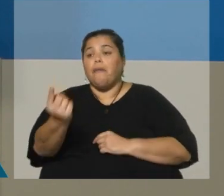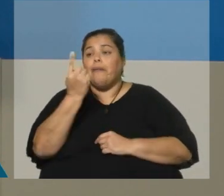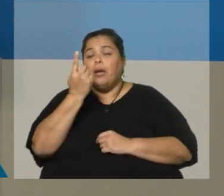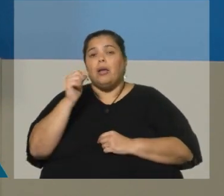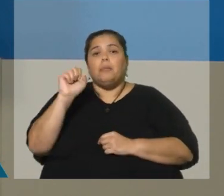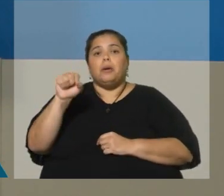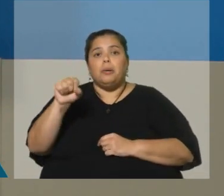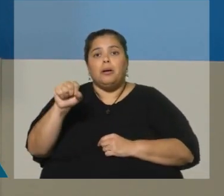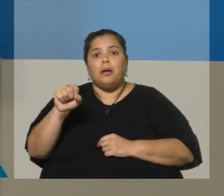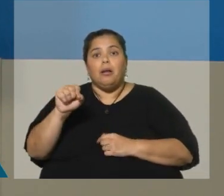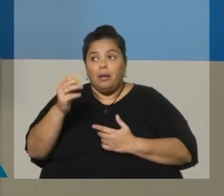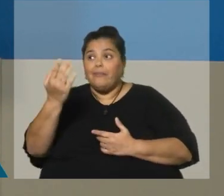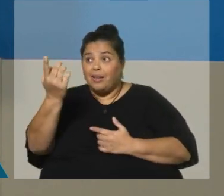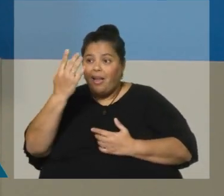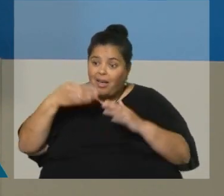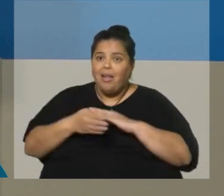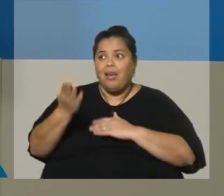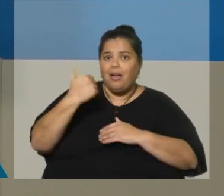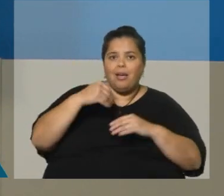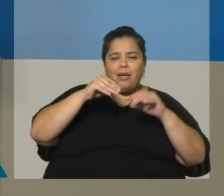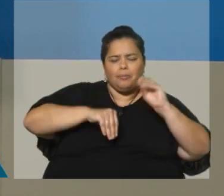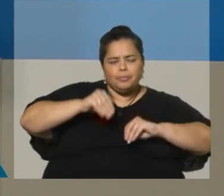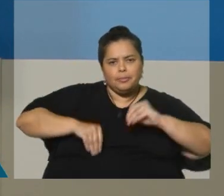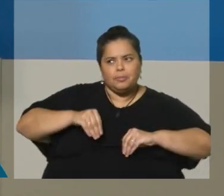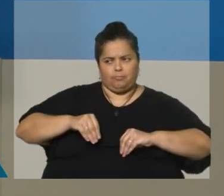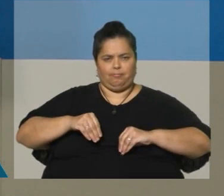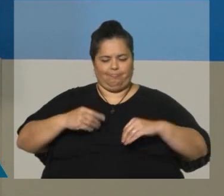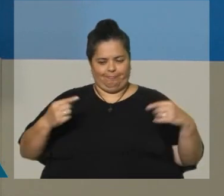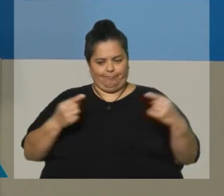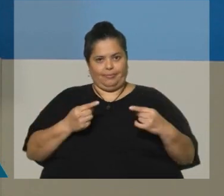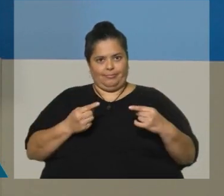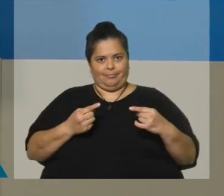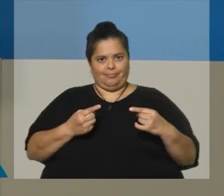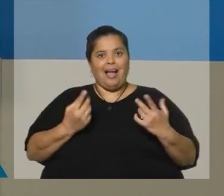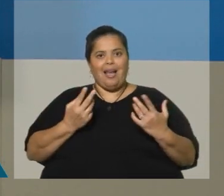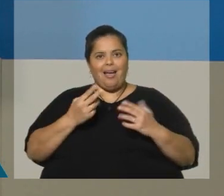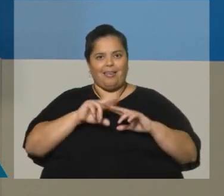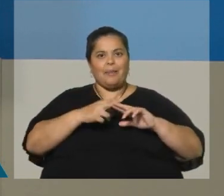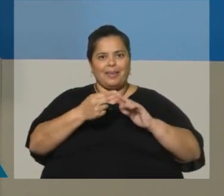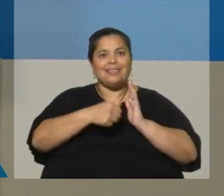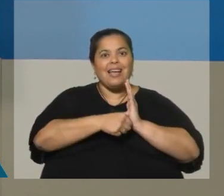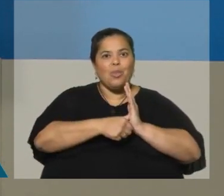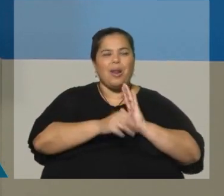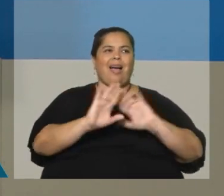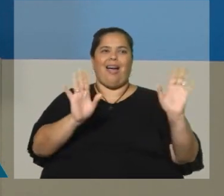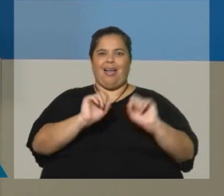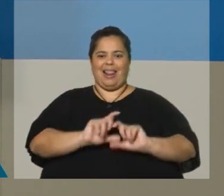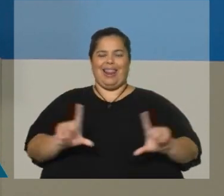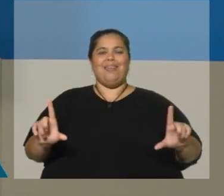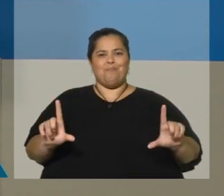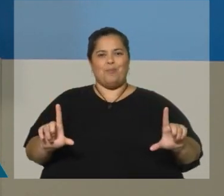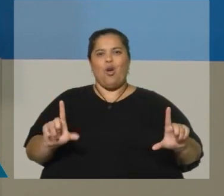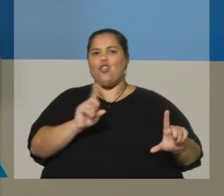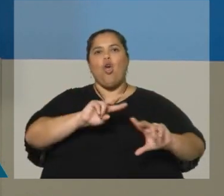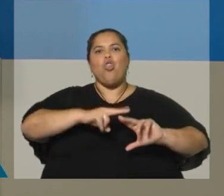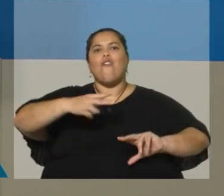nuevamente en la fase presencial. Entonces, este es un uso muy importante que le podemos dar a esta información para limpiar la base de datos y evitar